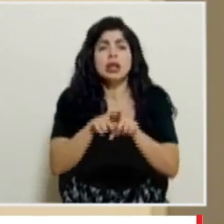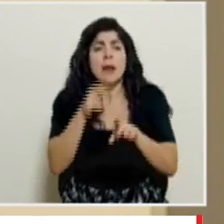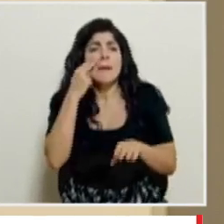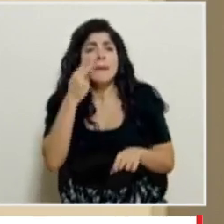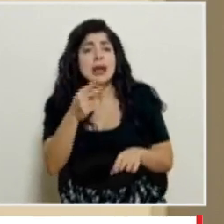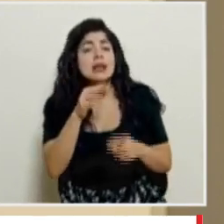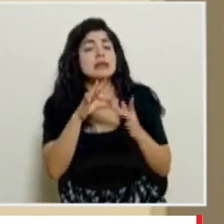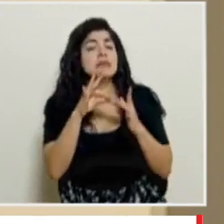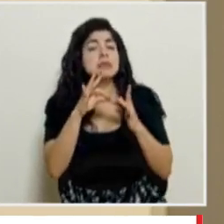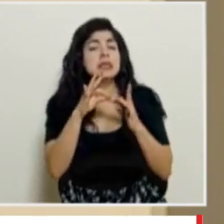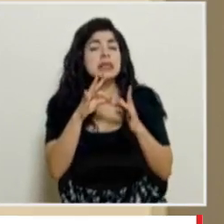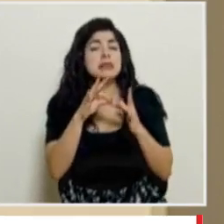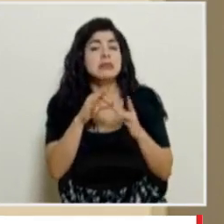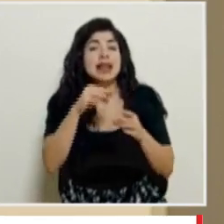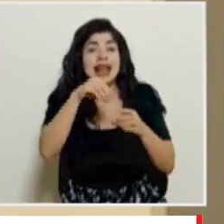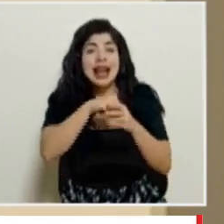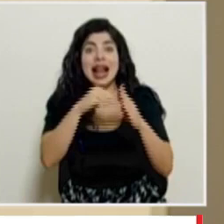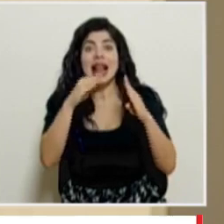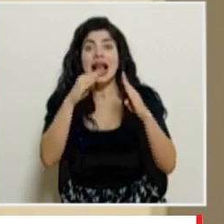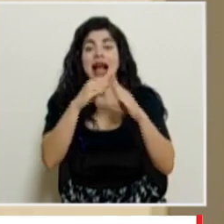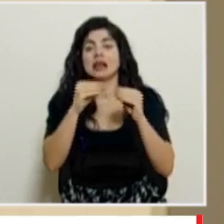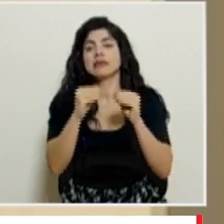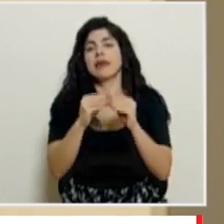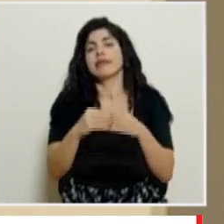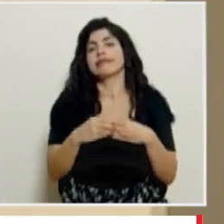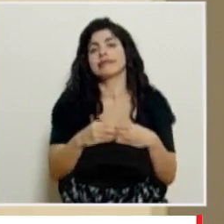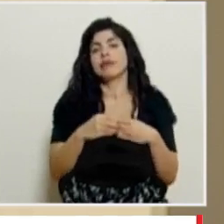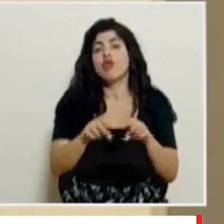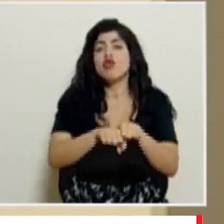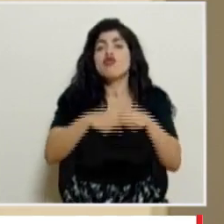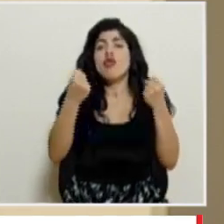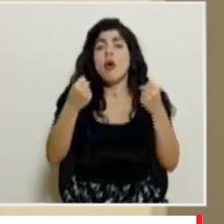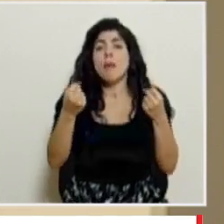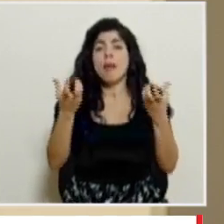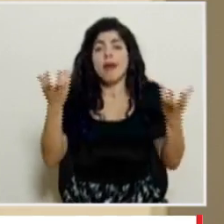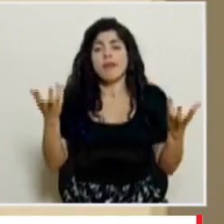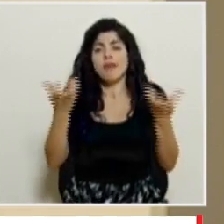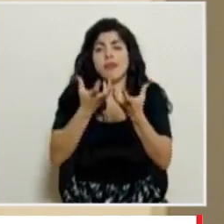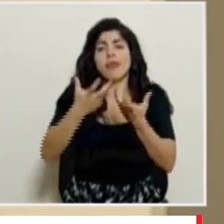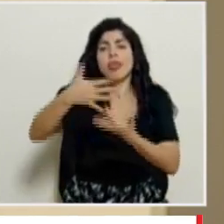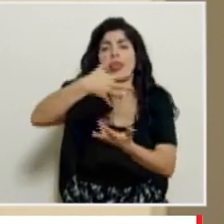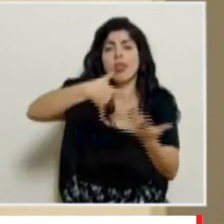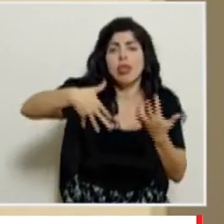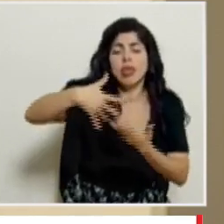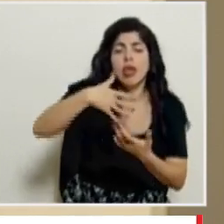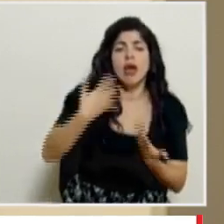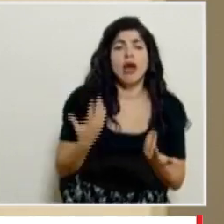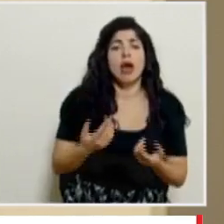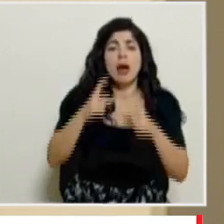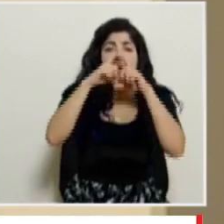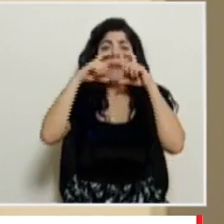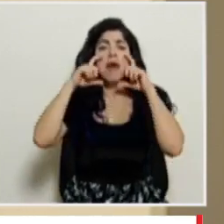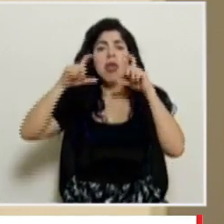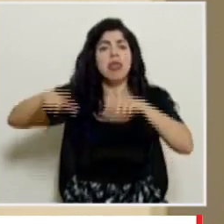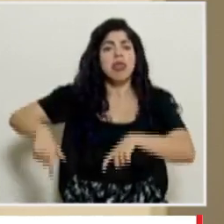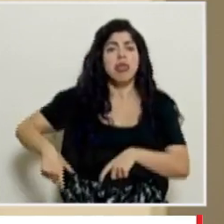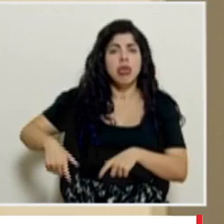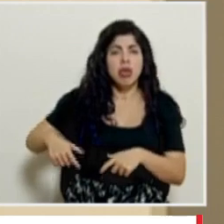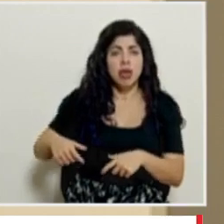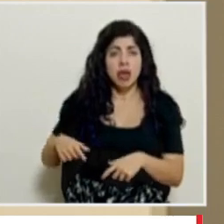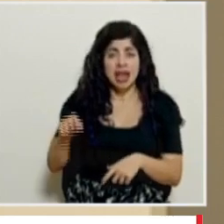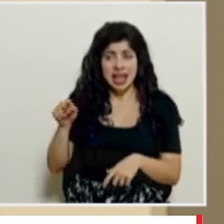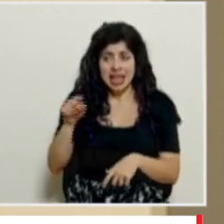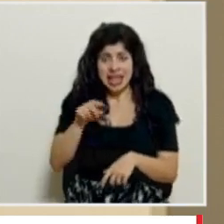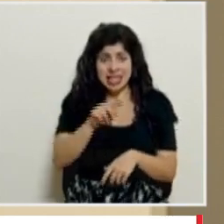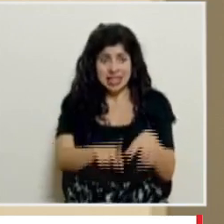guardia principalmente en nuestras casas, estamos rompiendo las burbujas sociales, estamos dejando de usar la mascarilla y